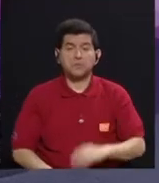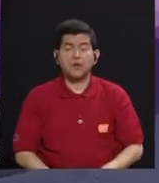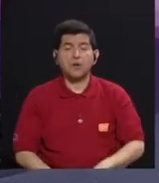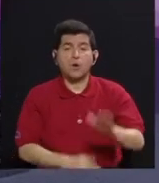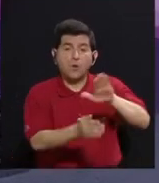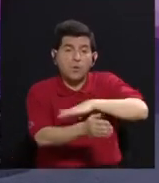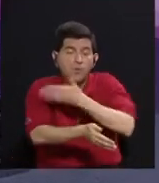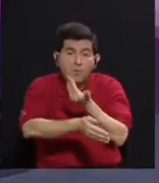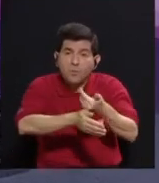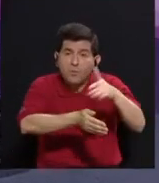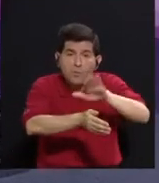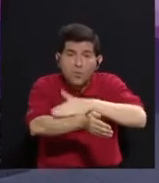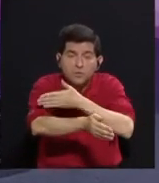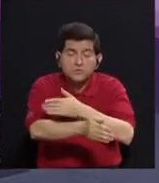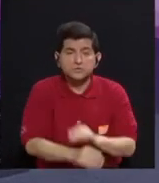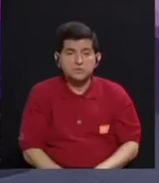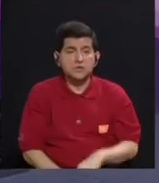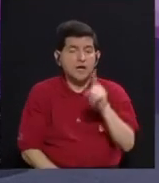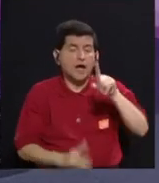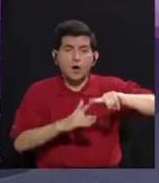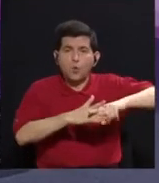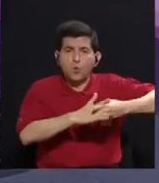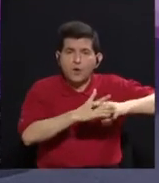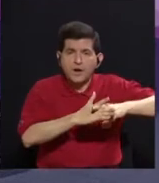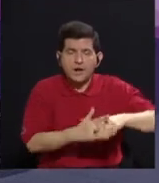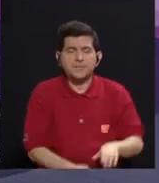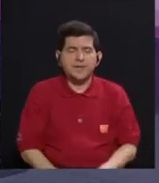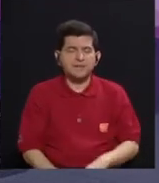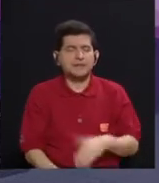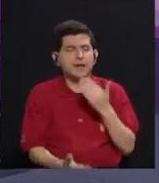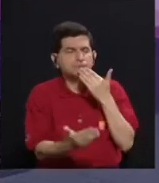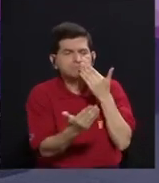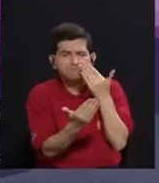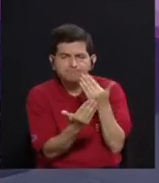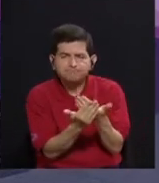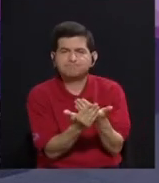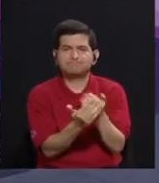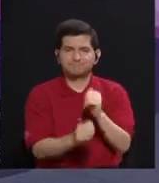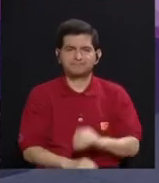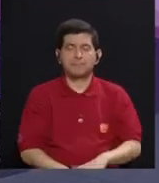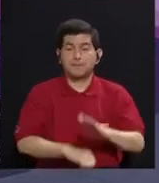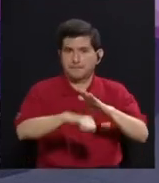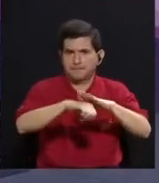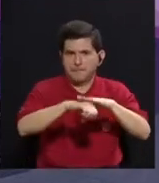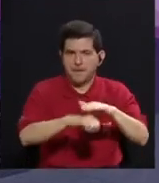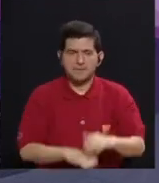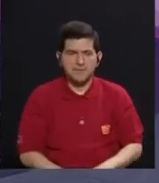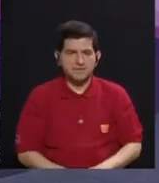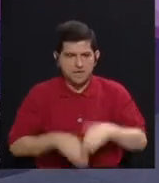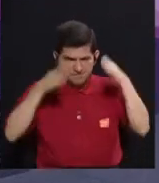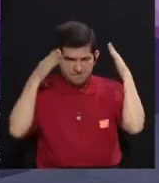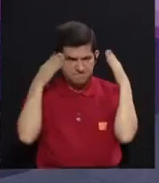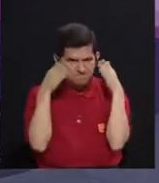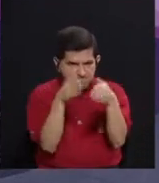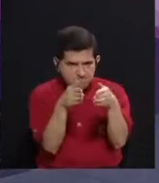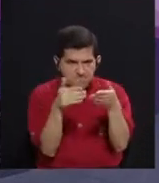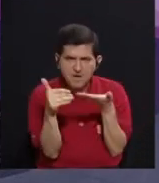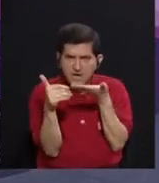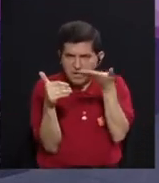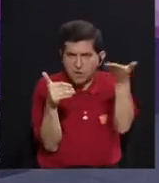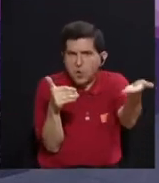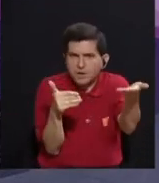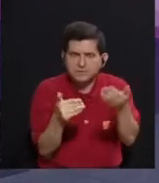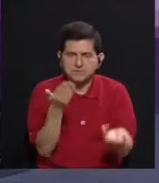ofrece una herramienta muy noble para poner el foco precisamente en cosas